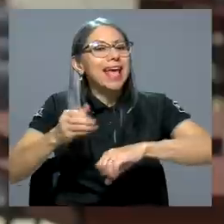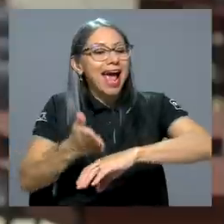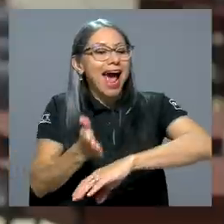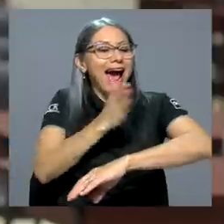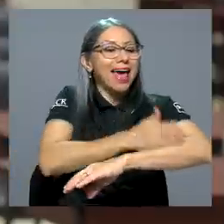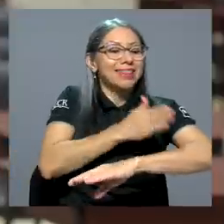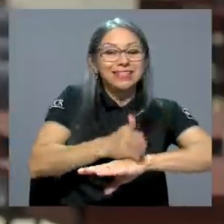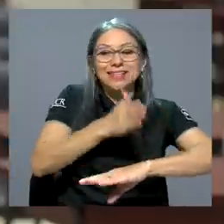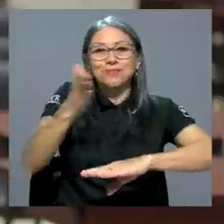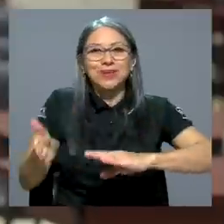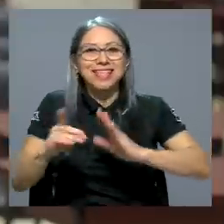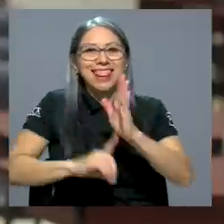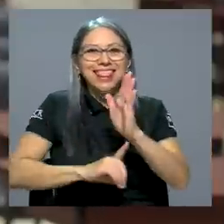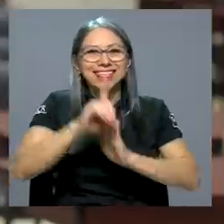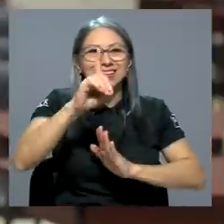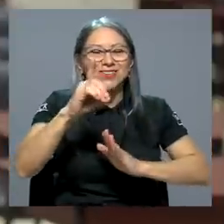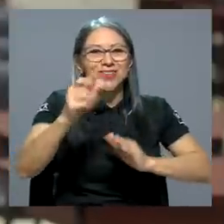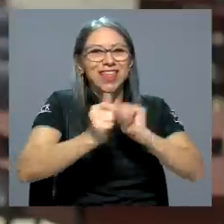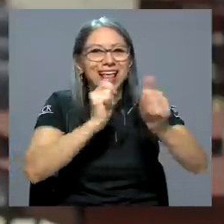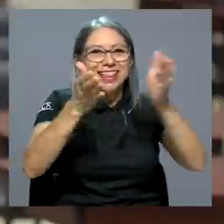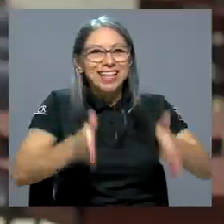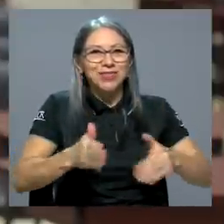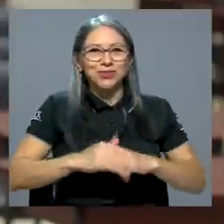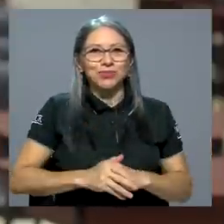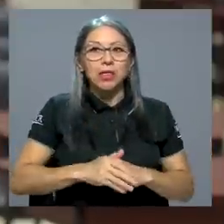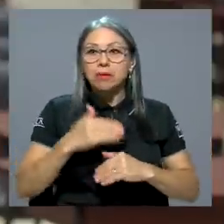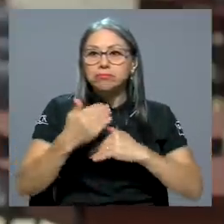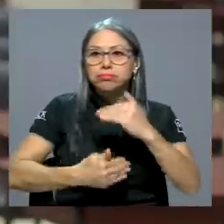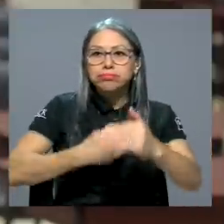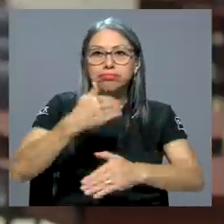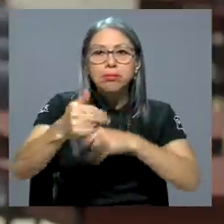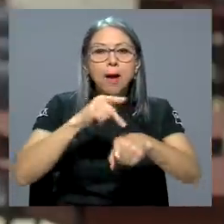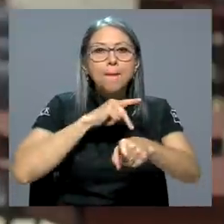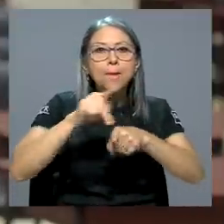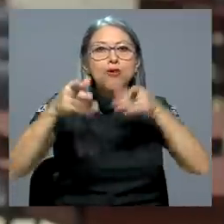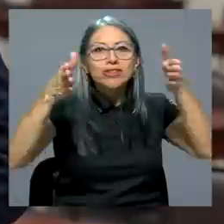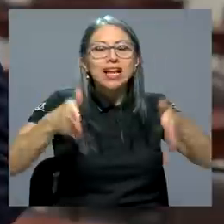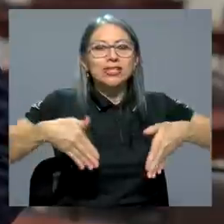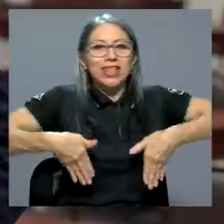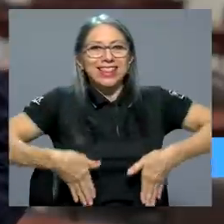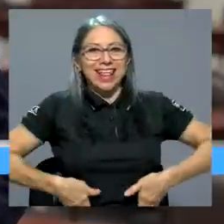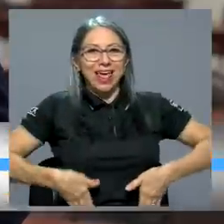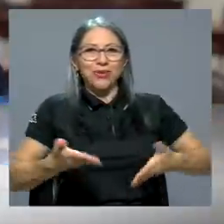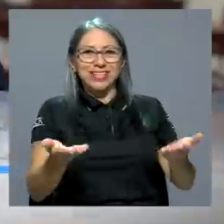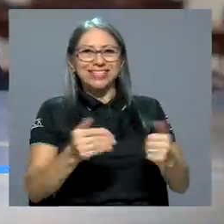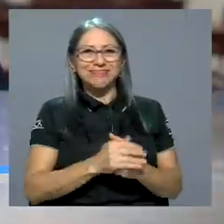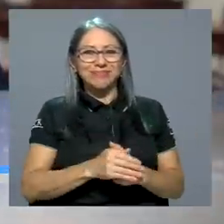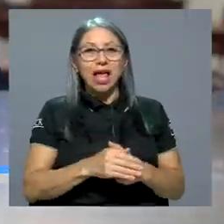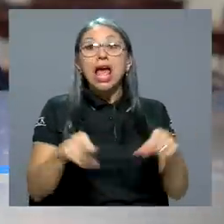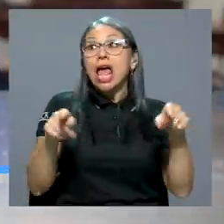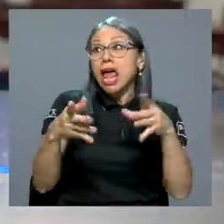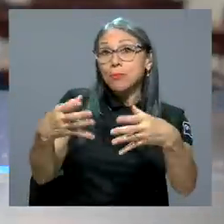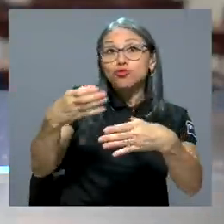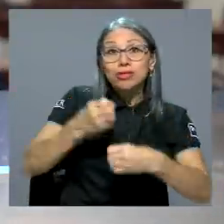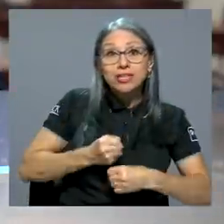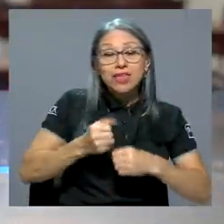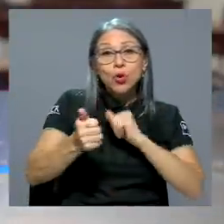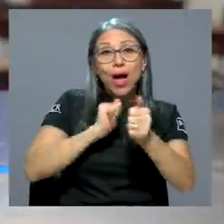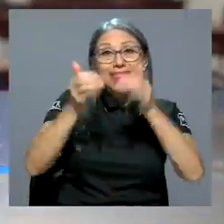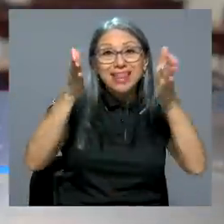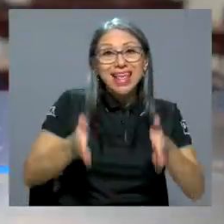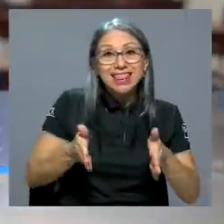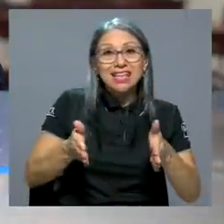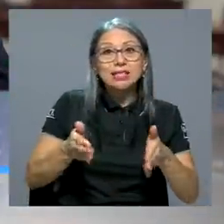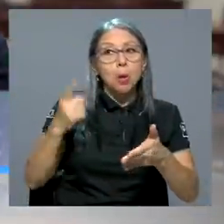después para el desarrollo de nuestros atletas y la profesionalización también de nuestros entrenadores. Hemos recibido incluso a algunos atletas de manera